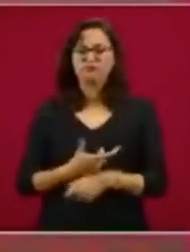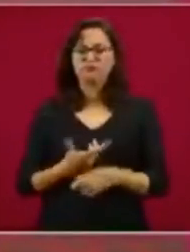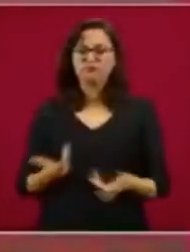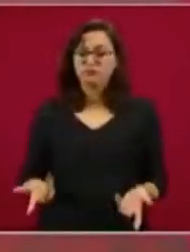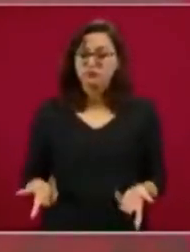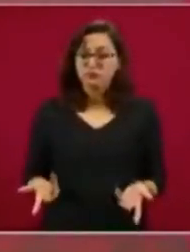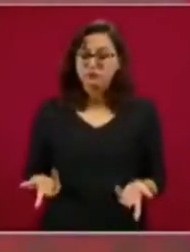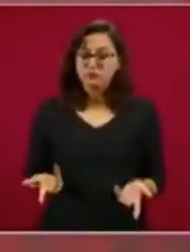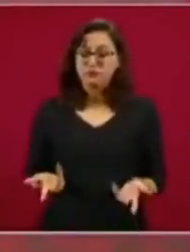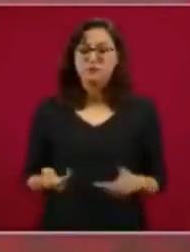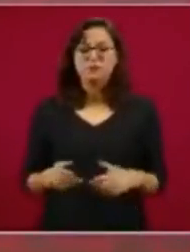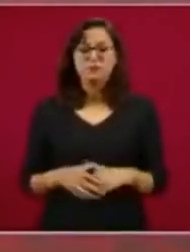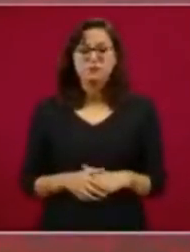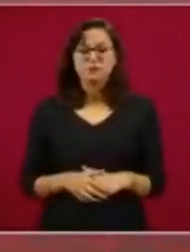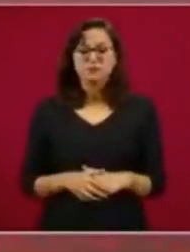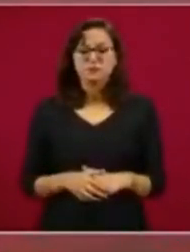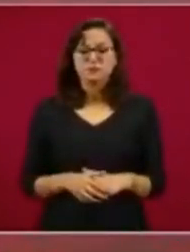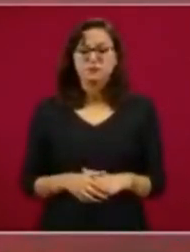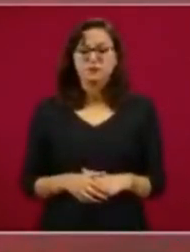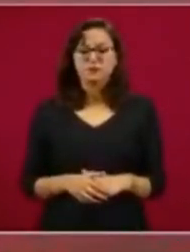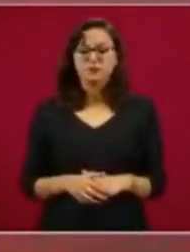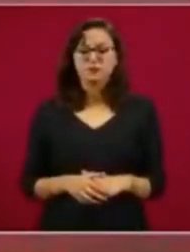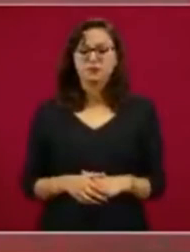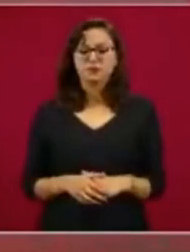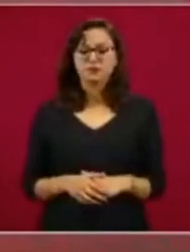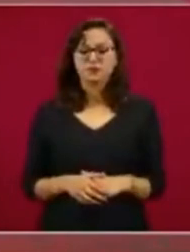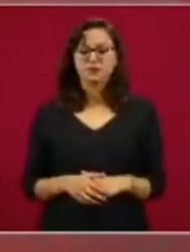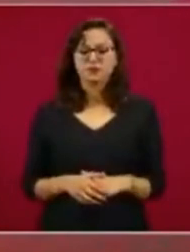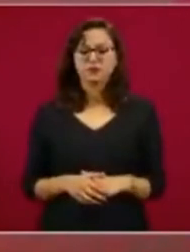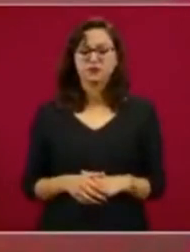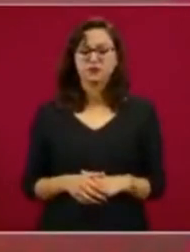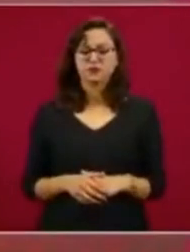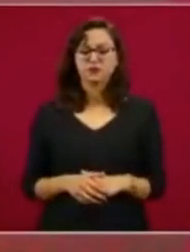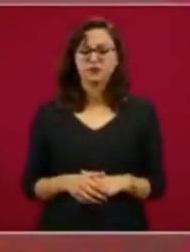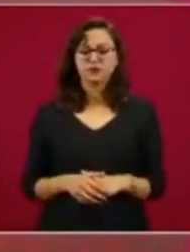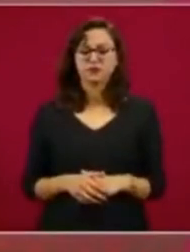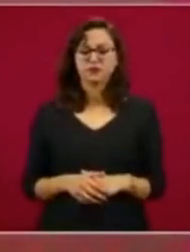Entonces, tengo que ver cómo